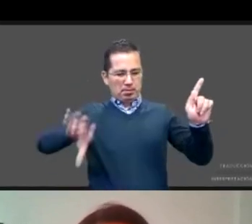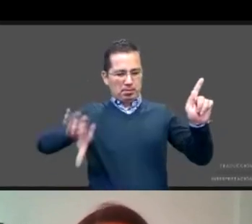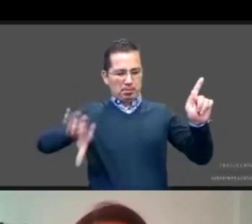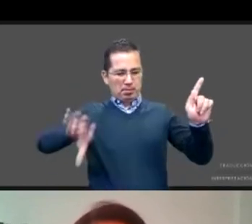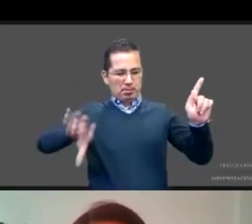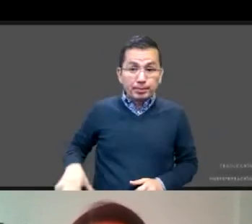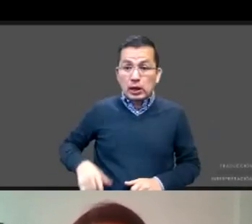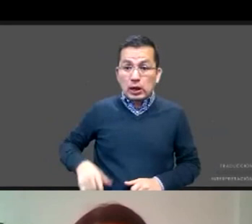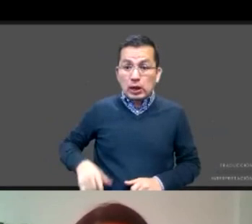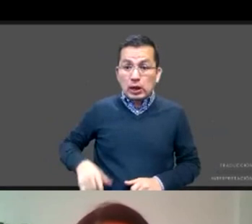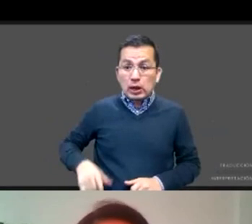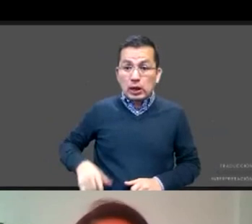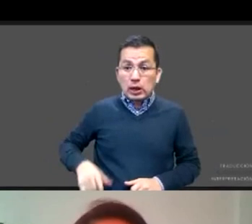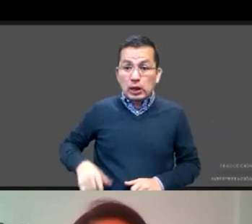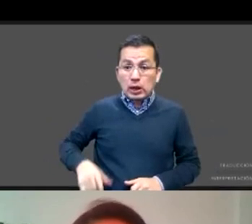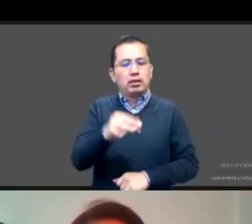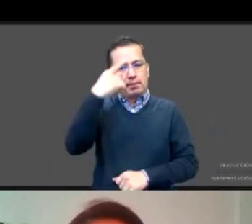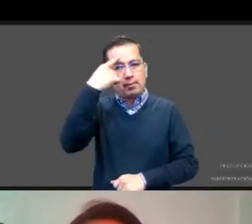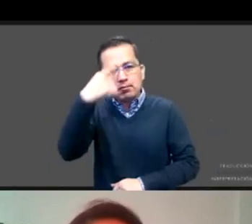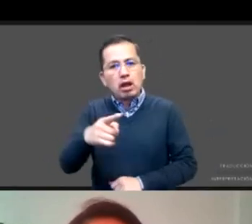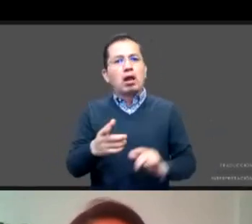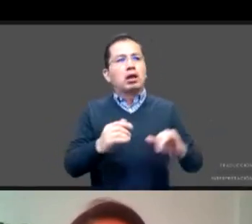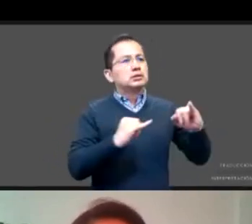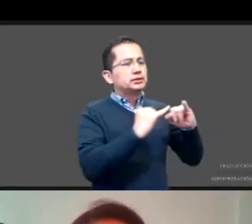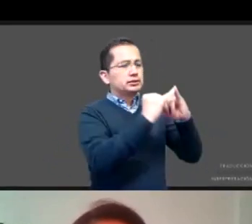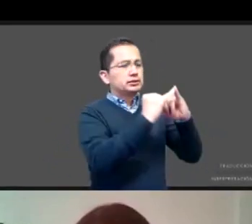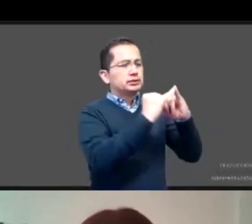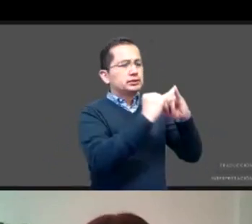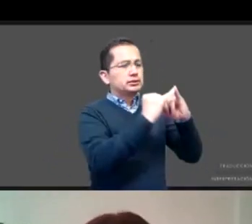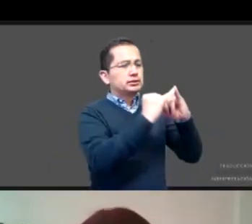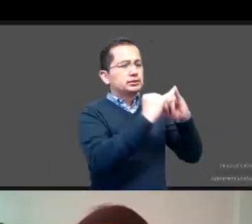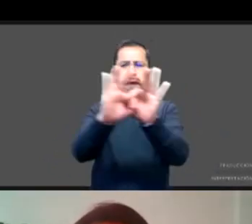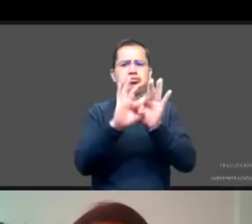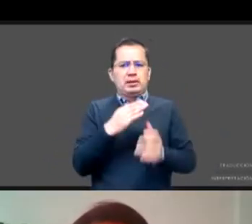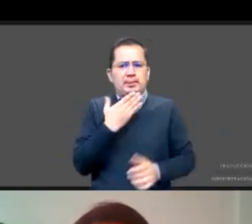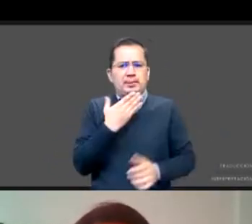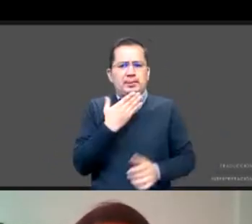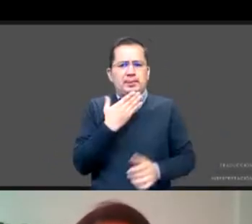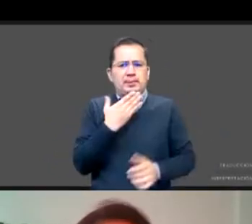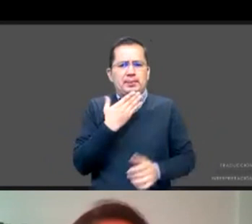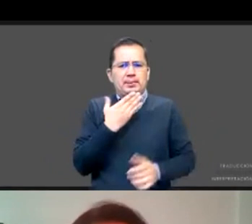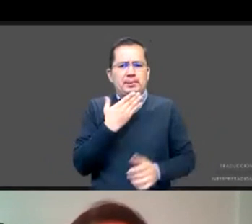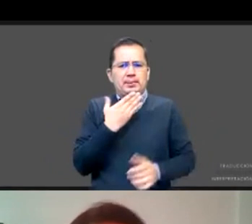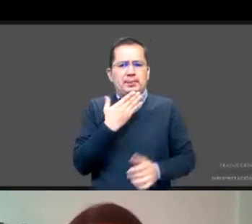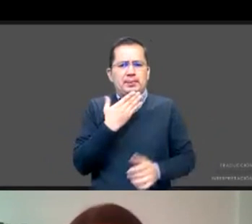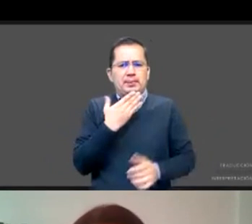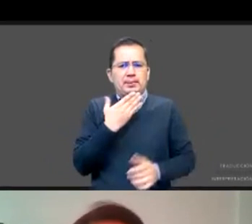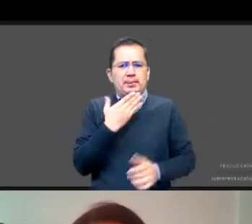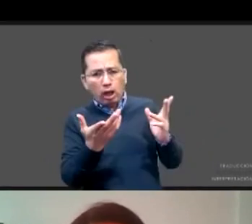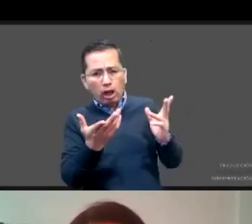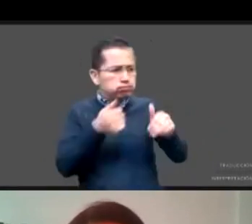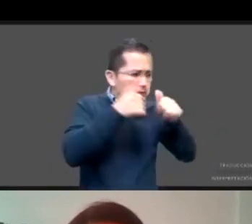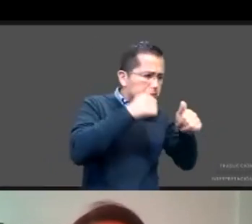que todas las instituciones puedan coordinar para ver la multifactorialidad que tiene el fenómeno. O me parece que es